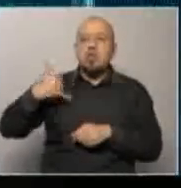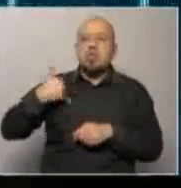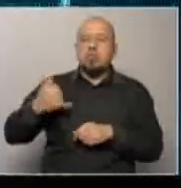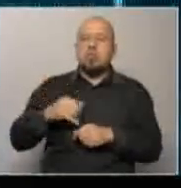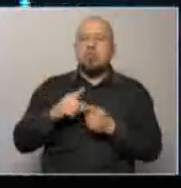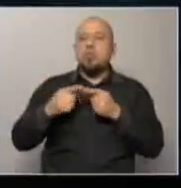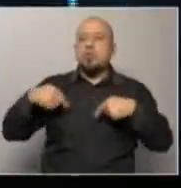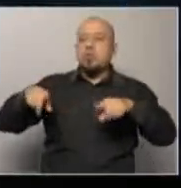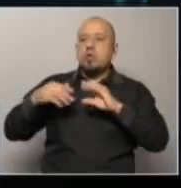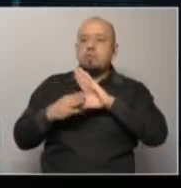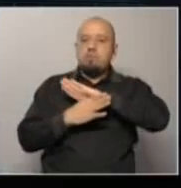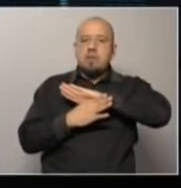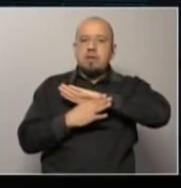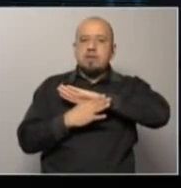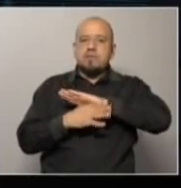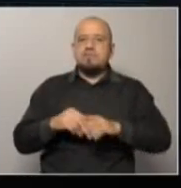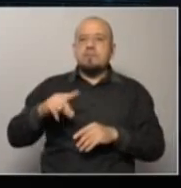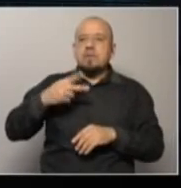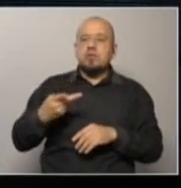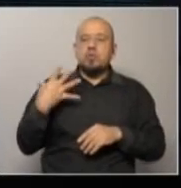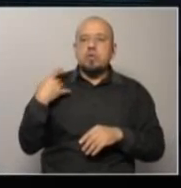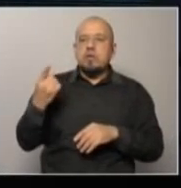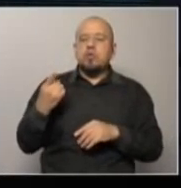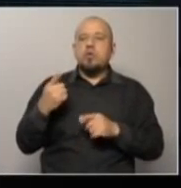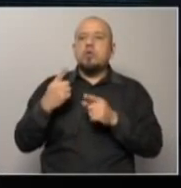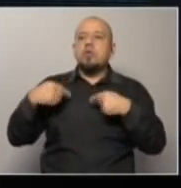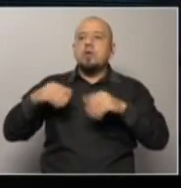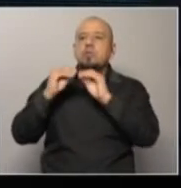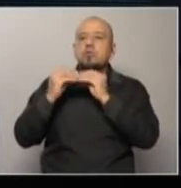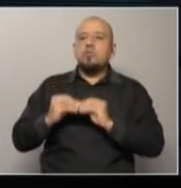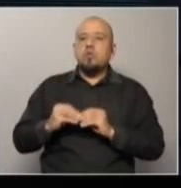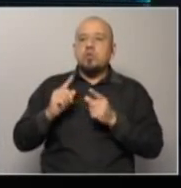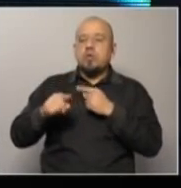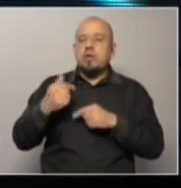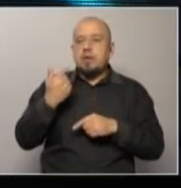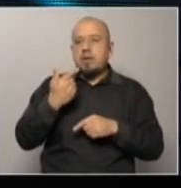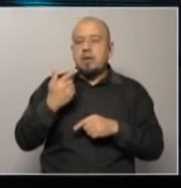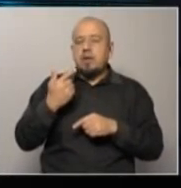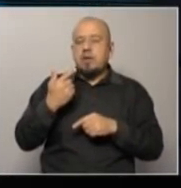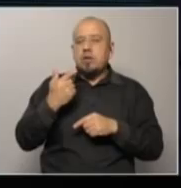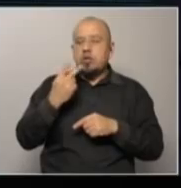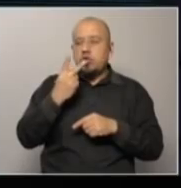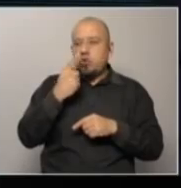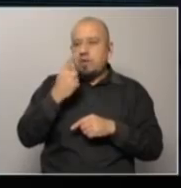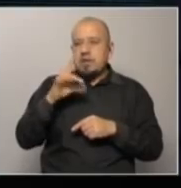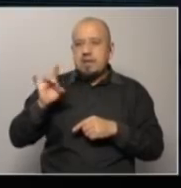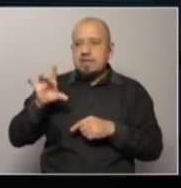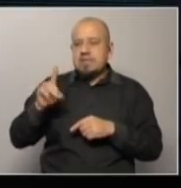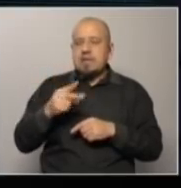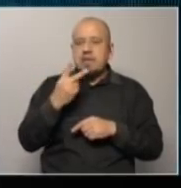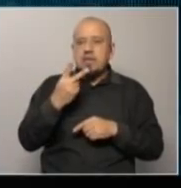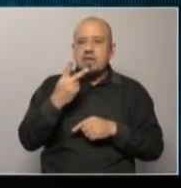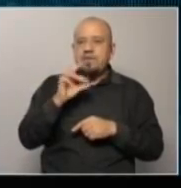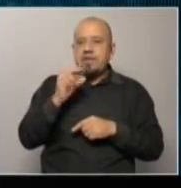del Ministerio de Desarrollo Social, fue subdirector de la Oficina de Planeamiento y Presupuestos de la Presidencia entre el 2015 y el 2020,